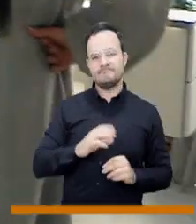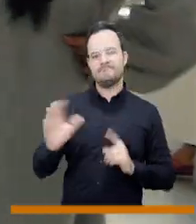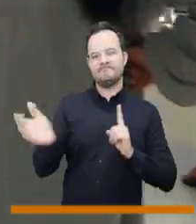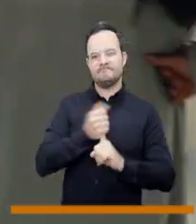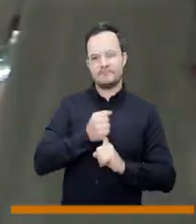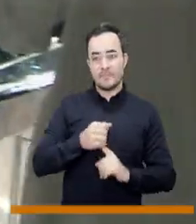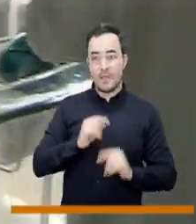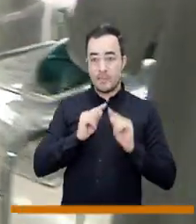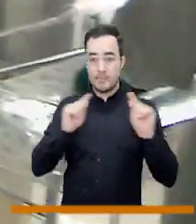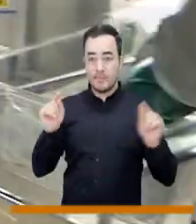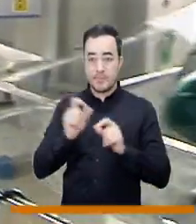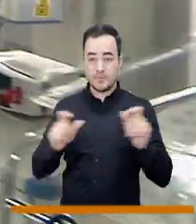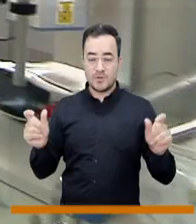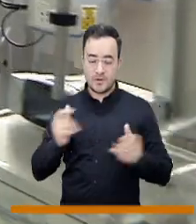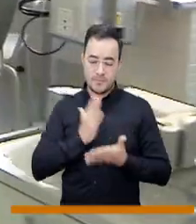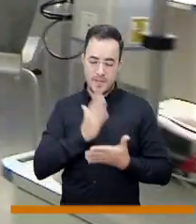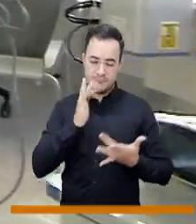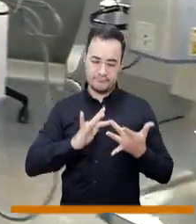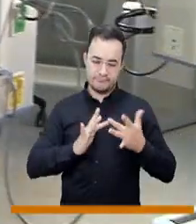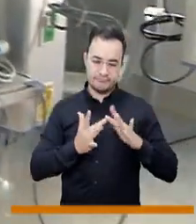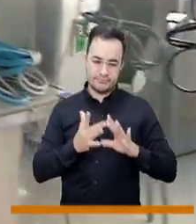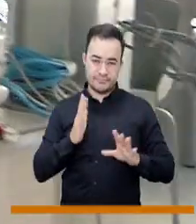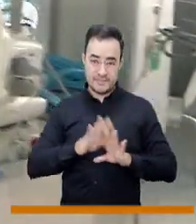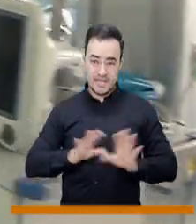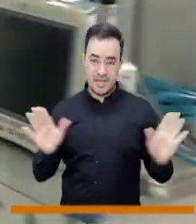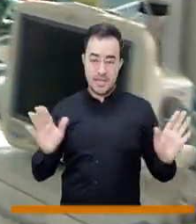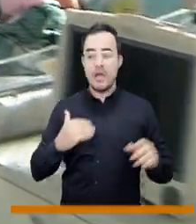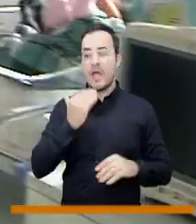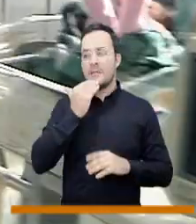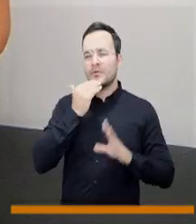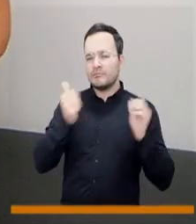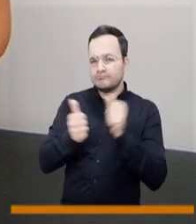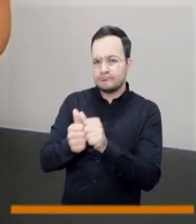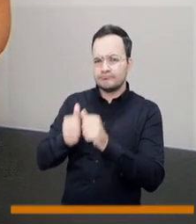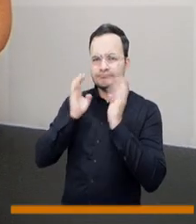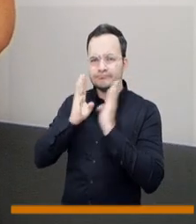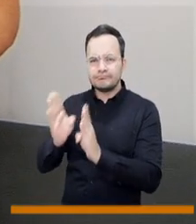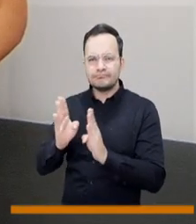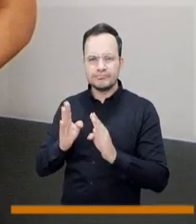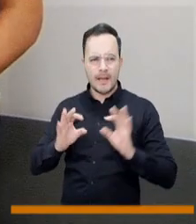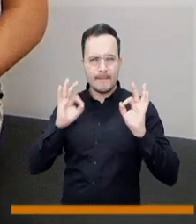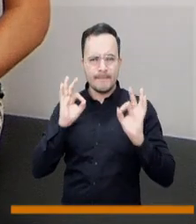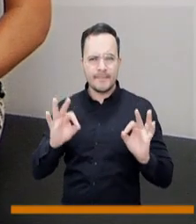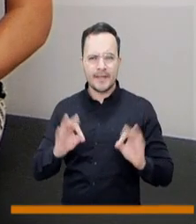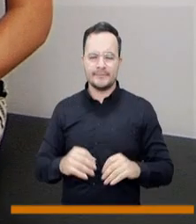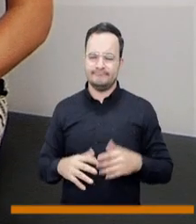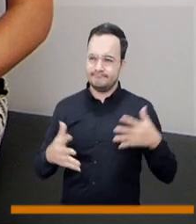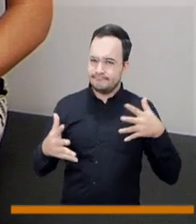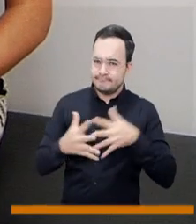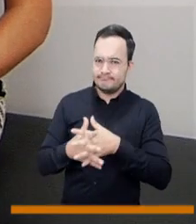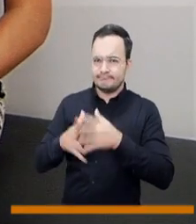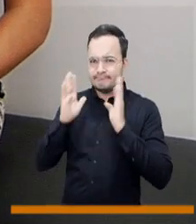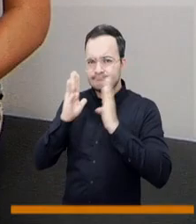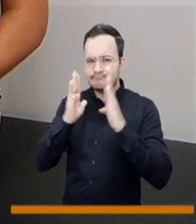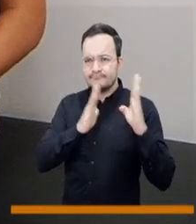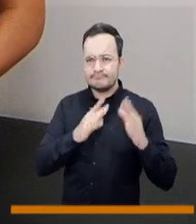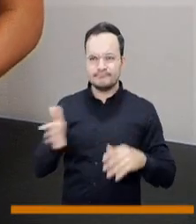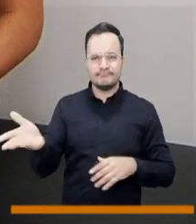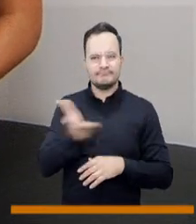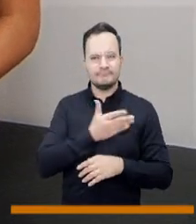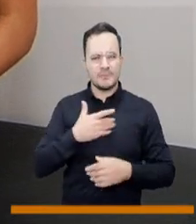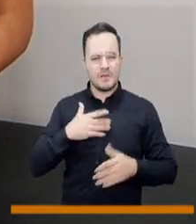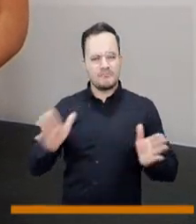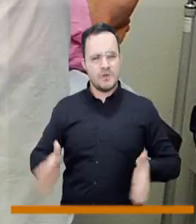estudios que han, digamos, indicado que estas personas que viven este duelo perinatal, si no reciben un acompañamiento